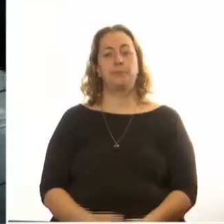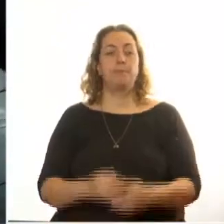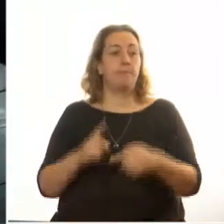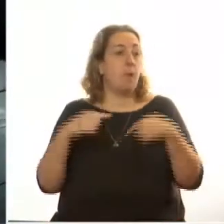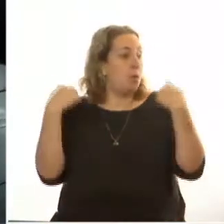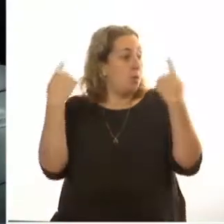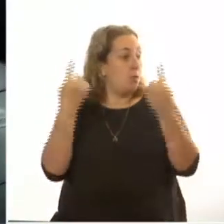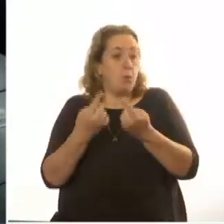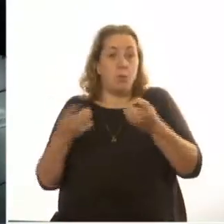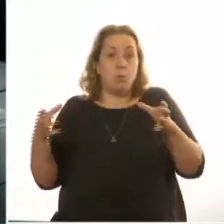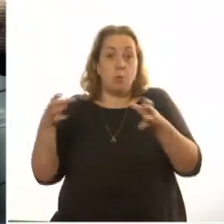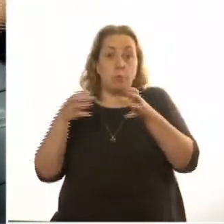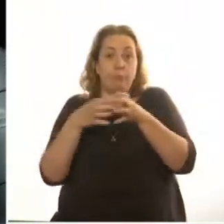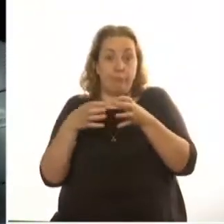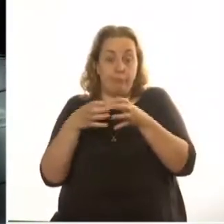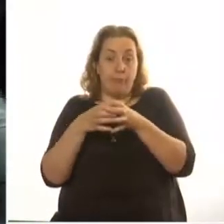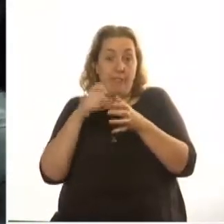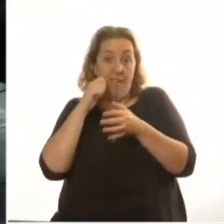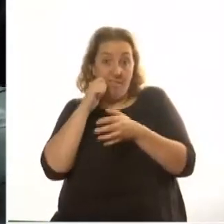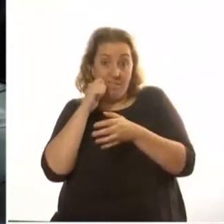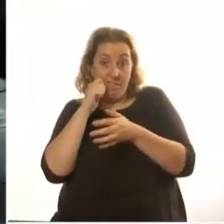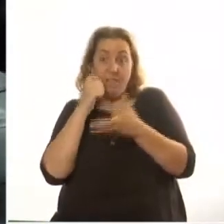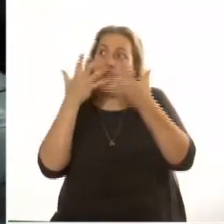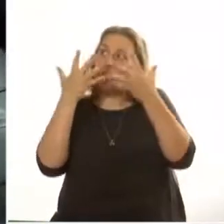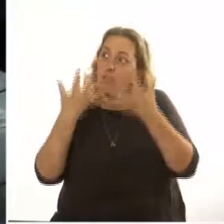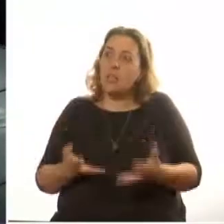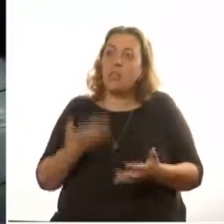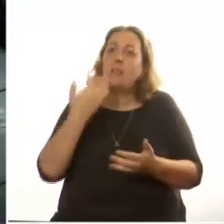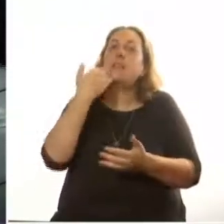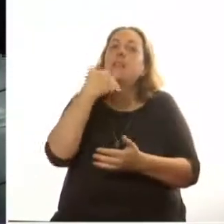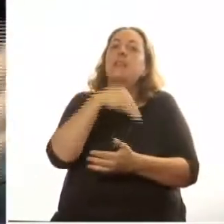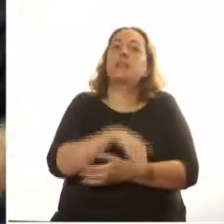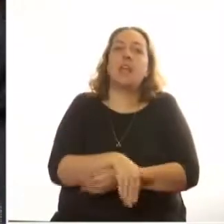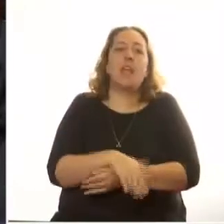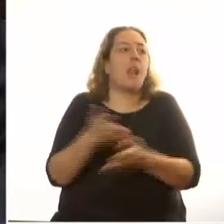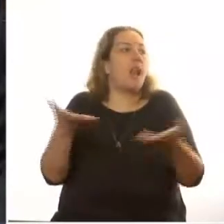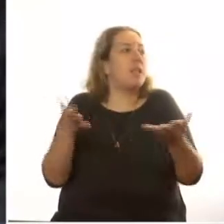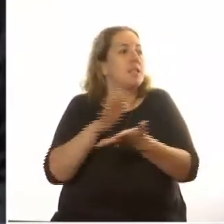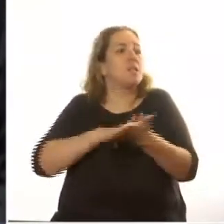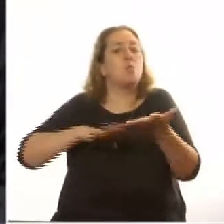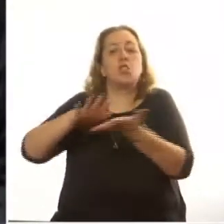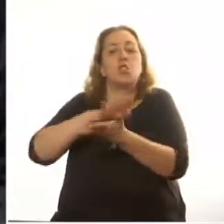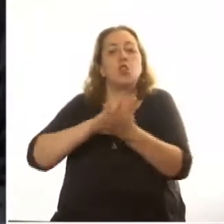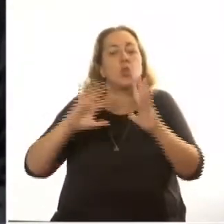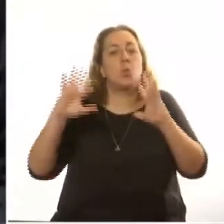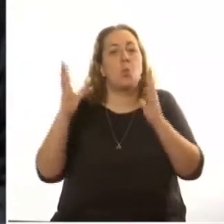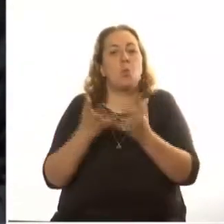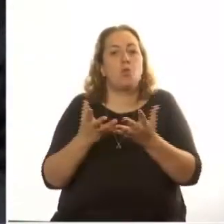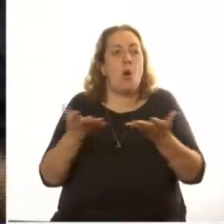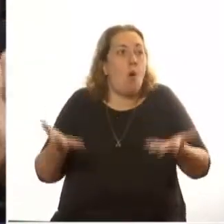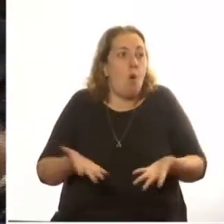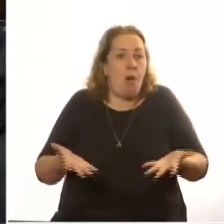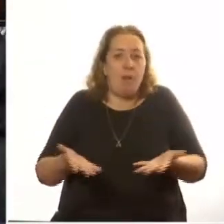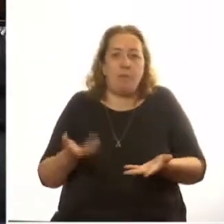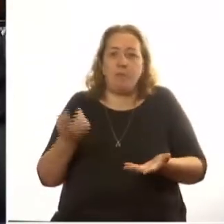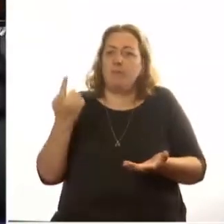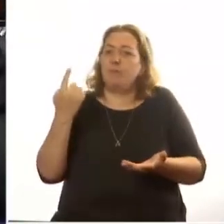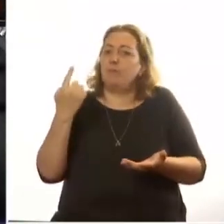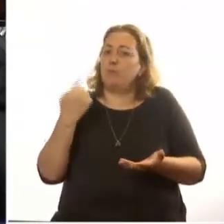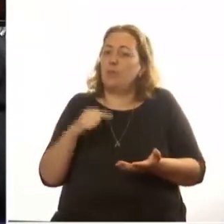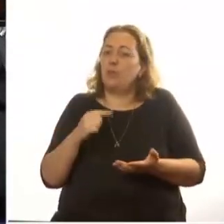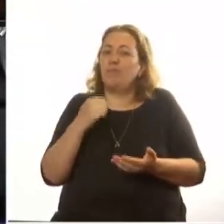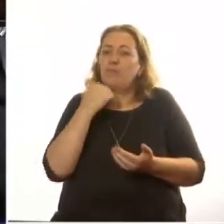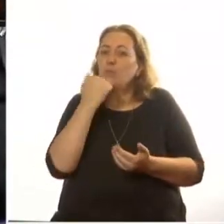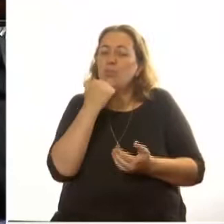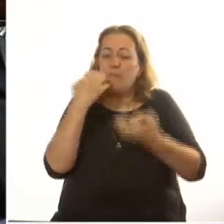pretende entender el mundo a partir de nuestra realidad y a veces no de la realidad que estamos viviendo hoy. En Inglaterra,